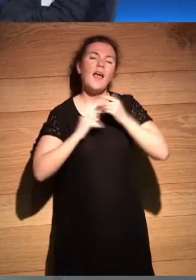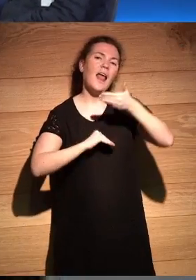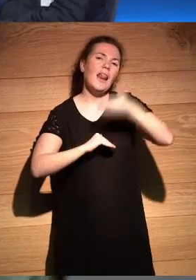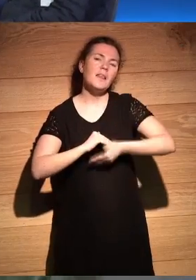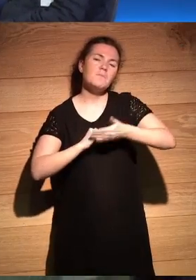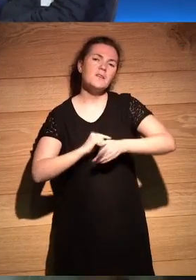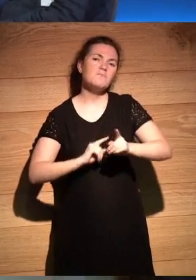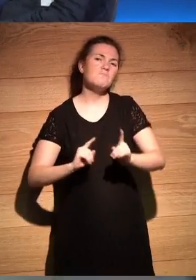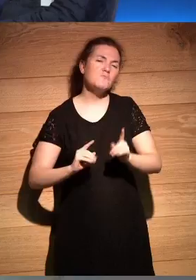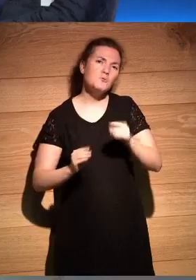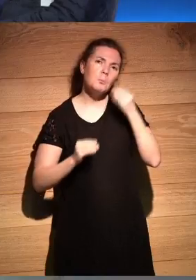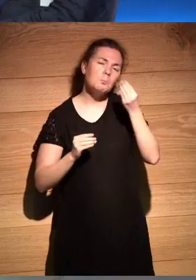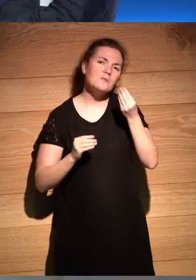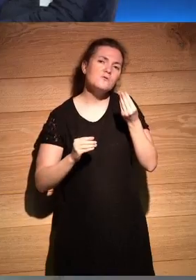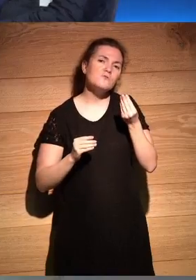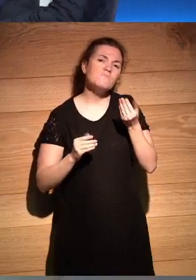fue